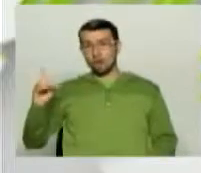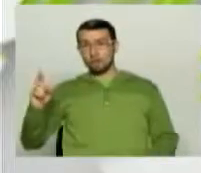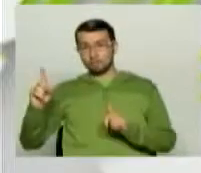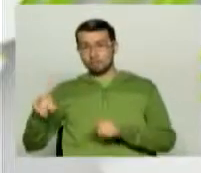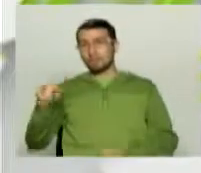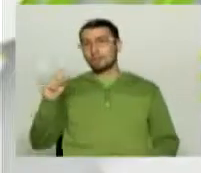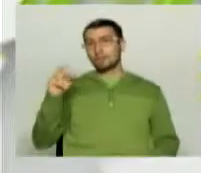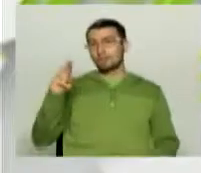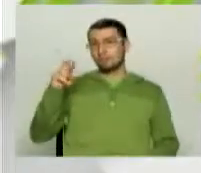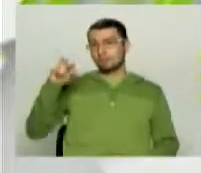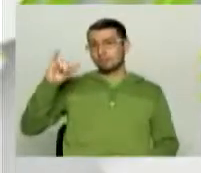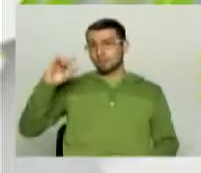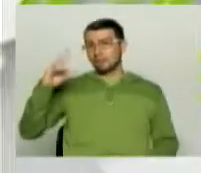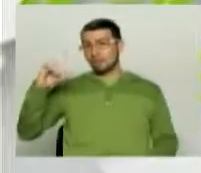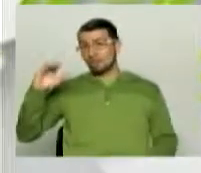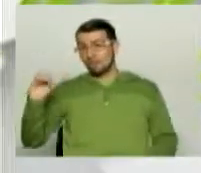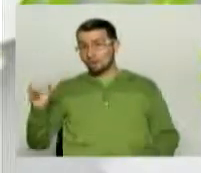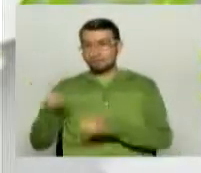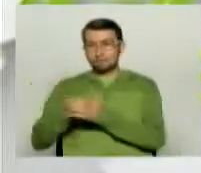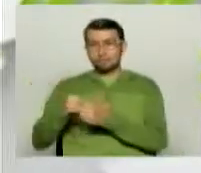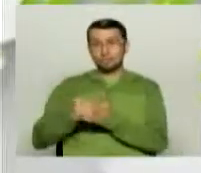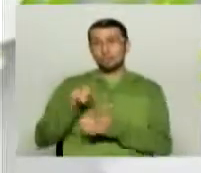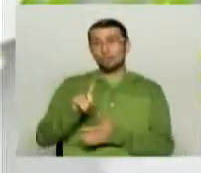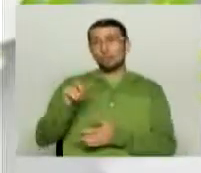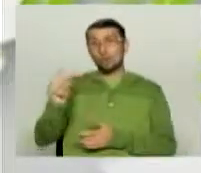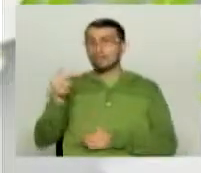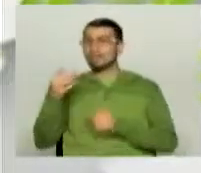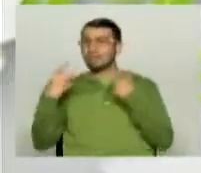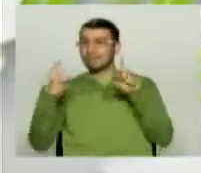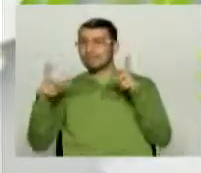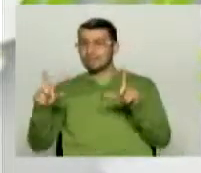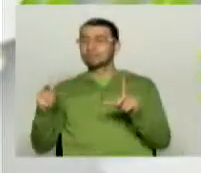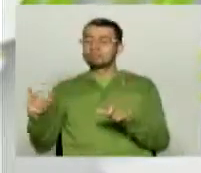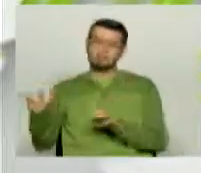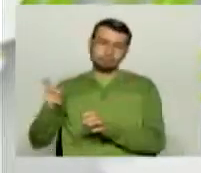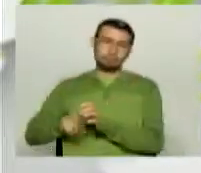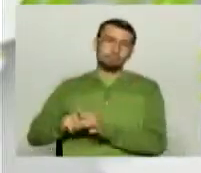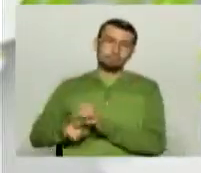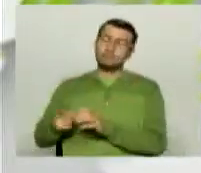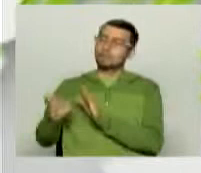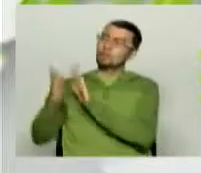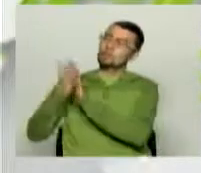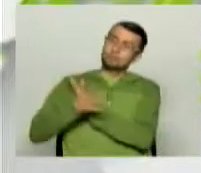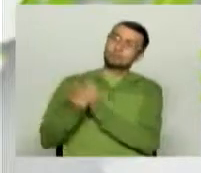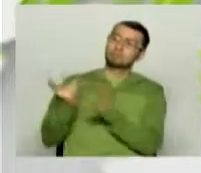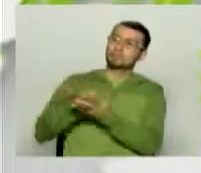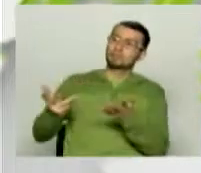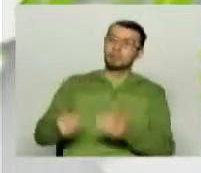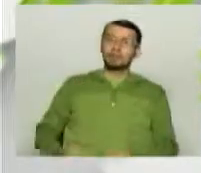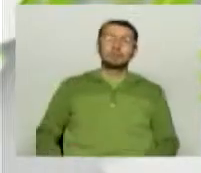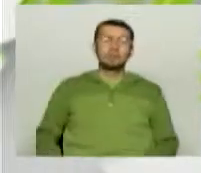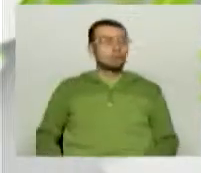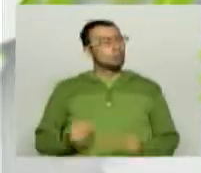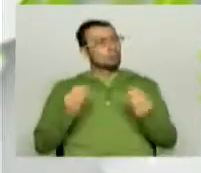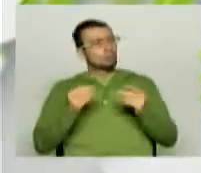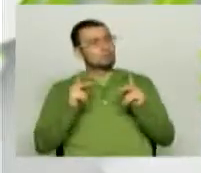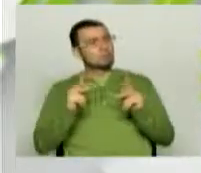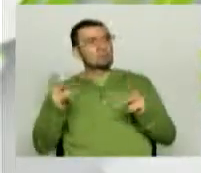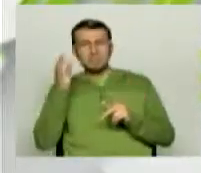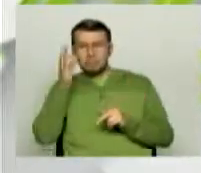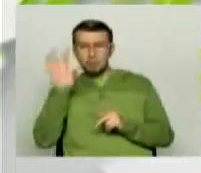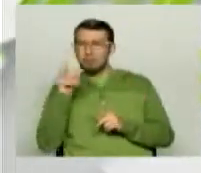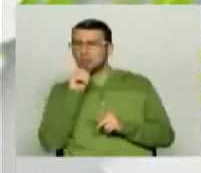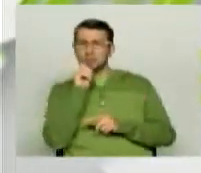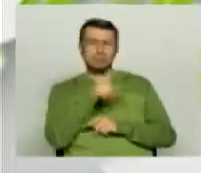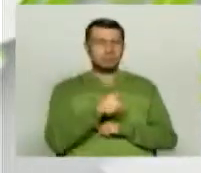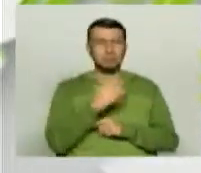que son de la programadora de nueva televisión, que tiene también nuevamente estos espacios acá en nuestro canal. Bueno Juan Harvey, muchos de los televidentes se pueden preguntar, bueno,